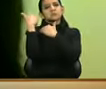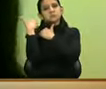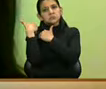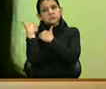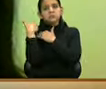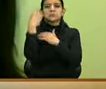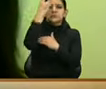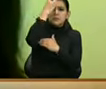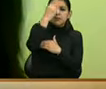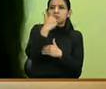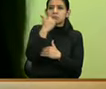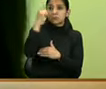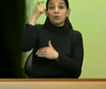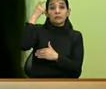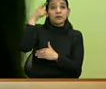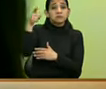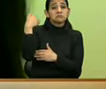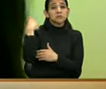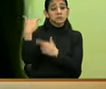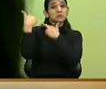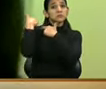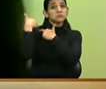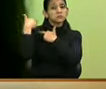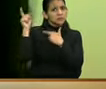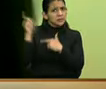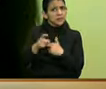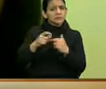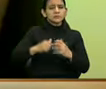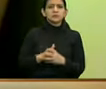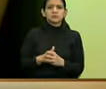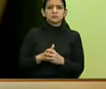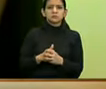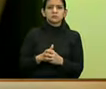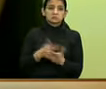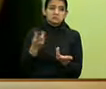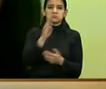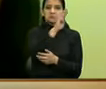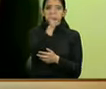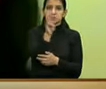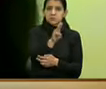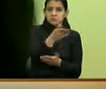el gobierno nacional, el Ministerio del Ramo.